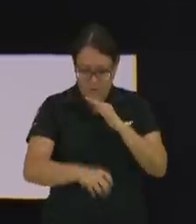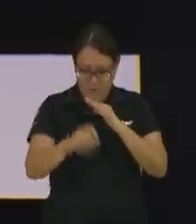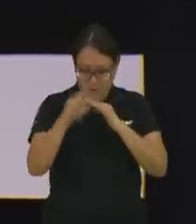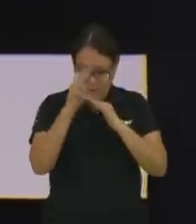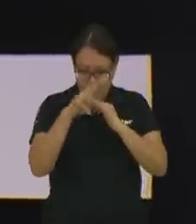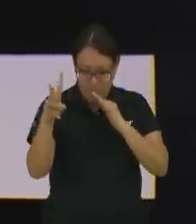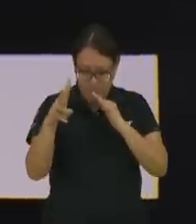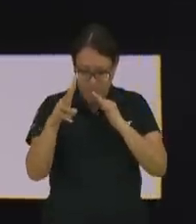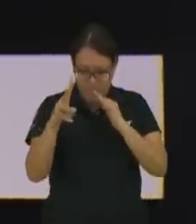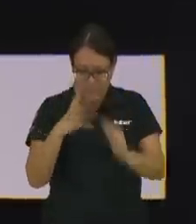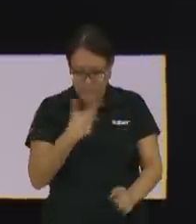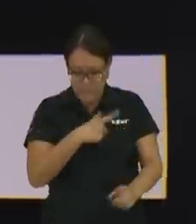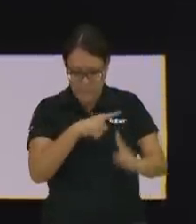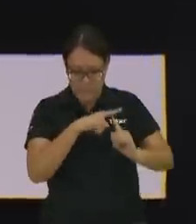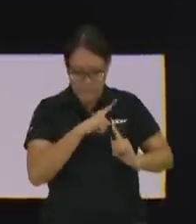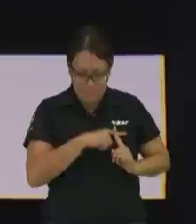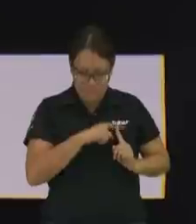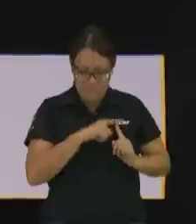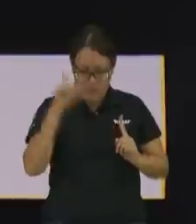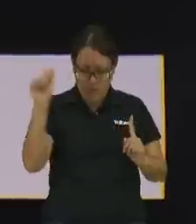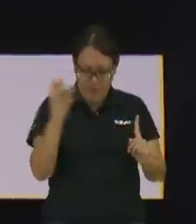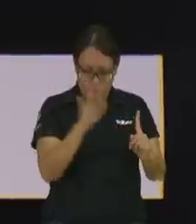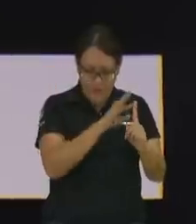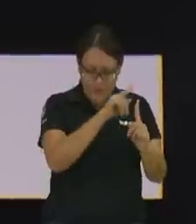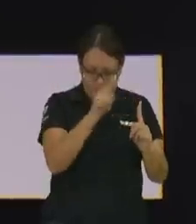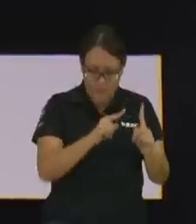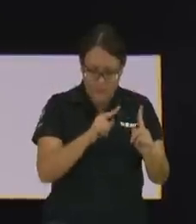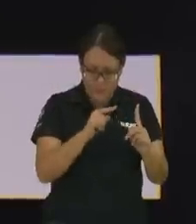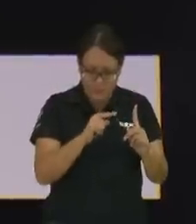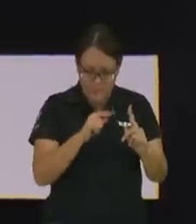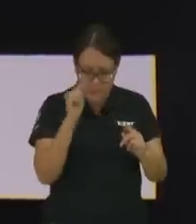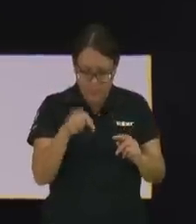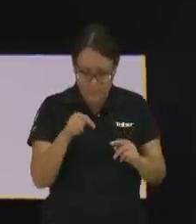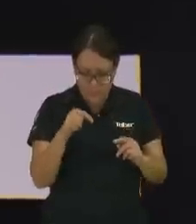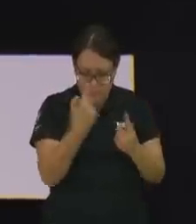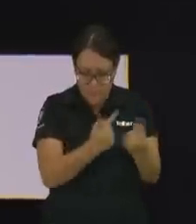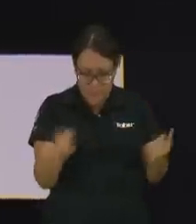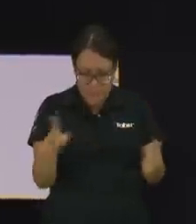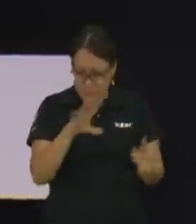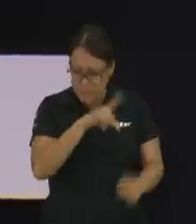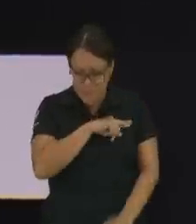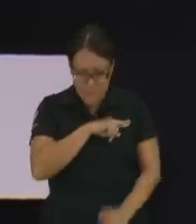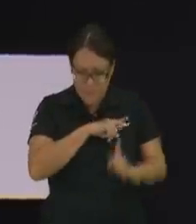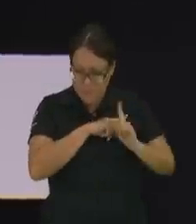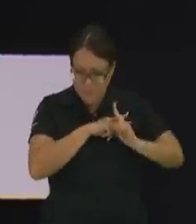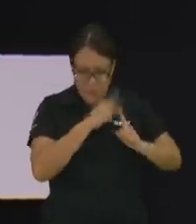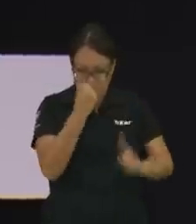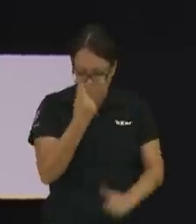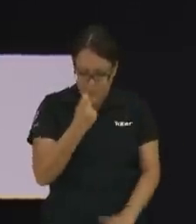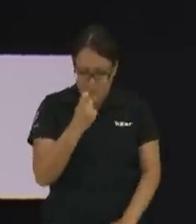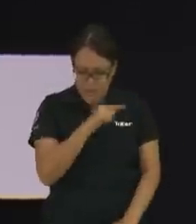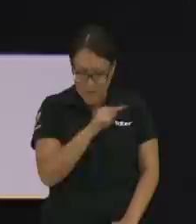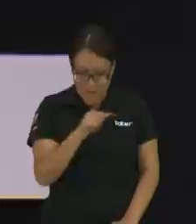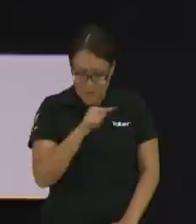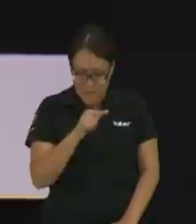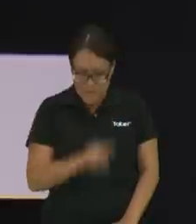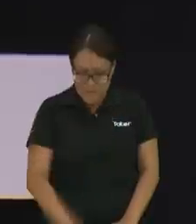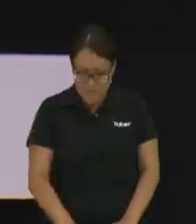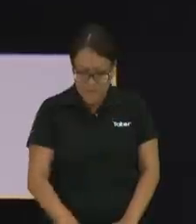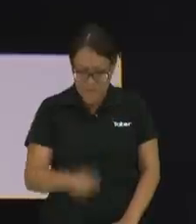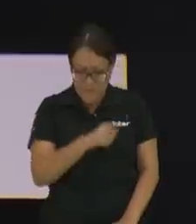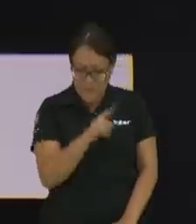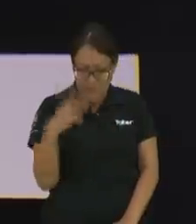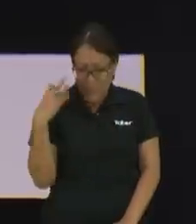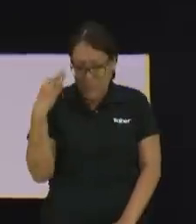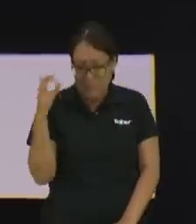abecedario del creyente hoy queremos orar por los amigos que están acá sin Cristo si nunca ha invitado a Jesús